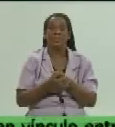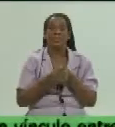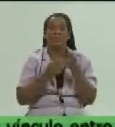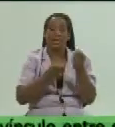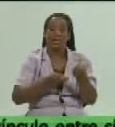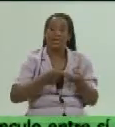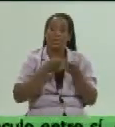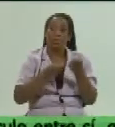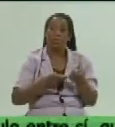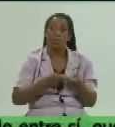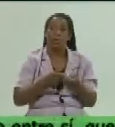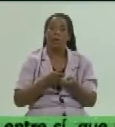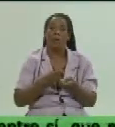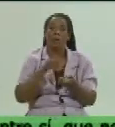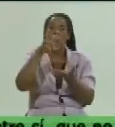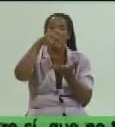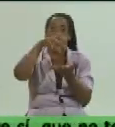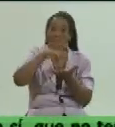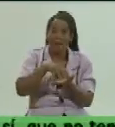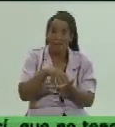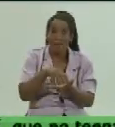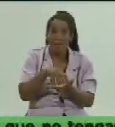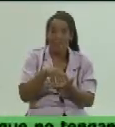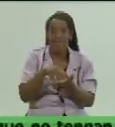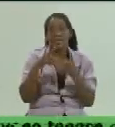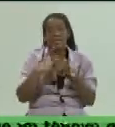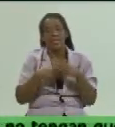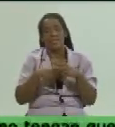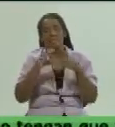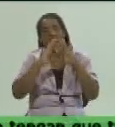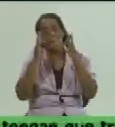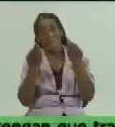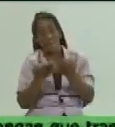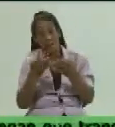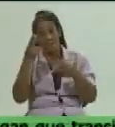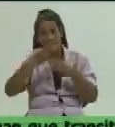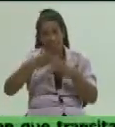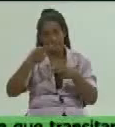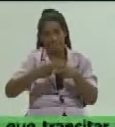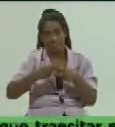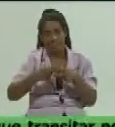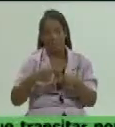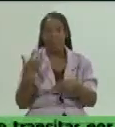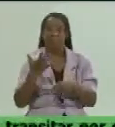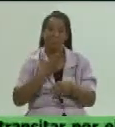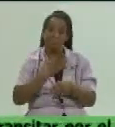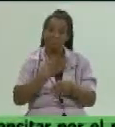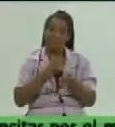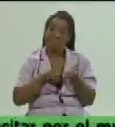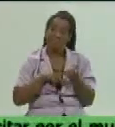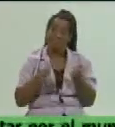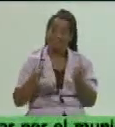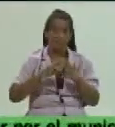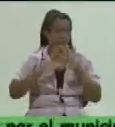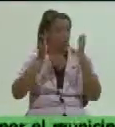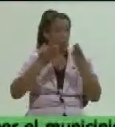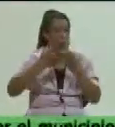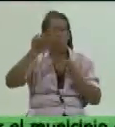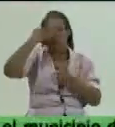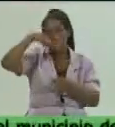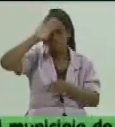urbana y familiar que en nuestro territorio como en todo el país tiene